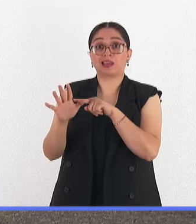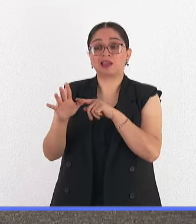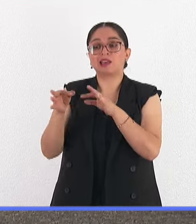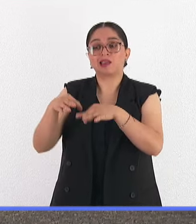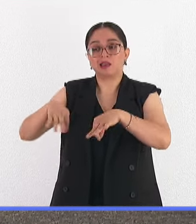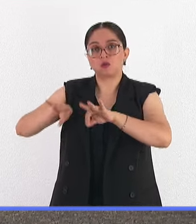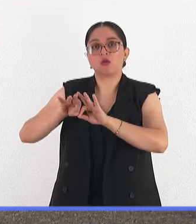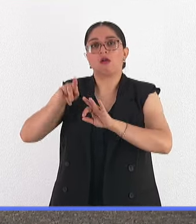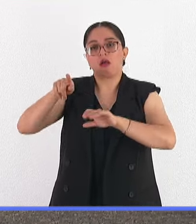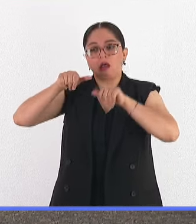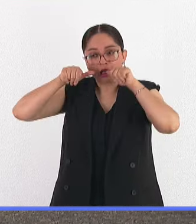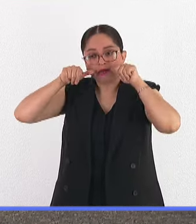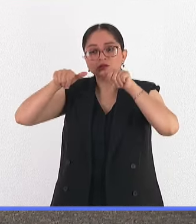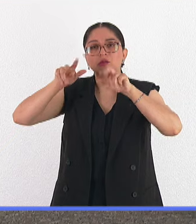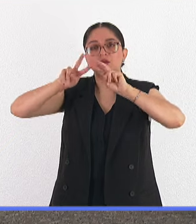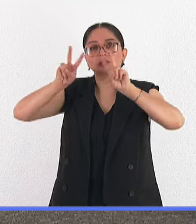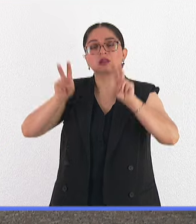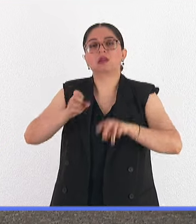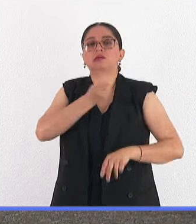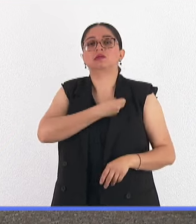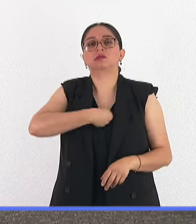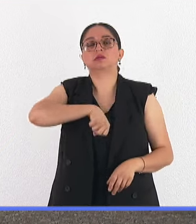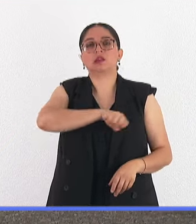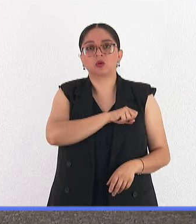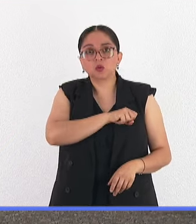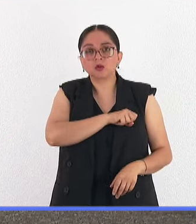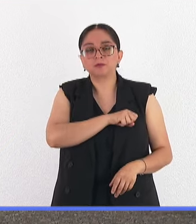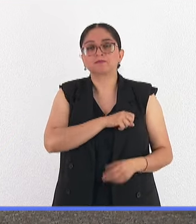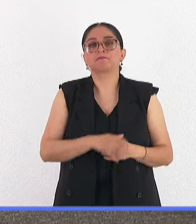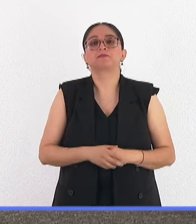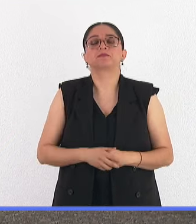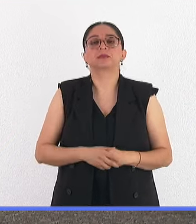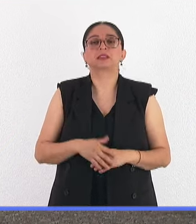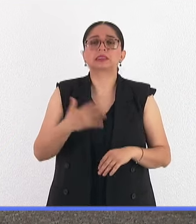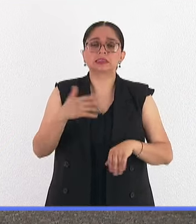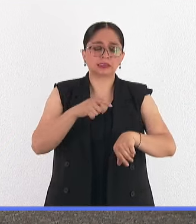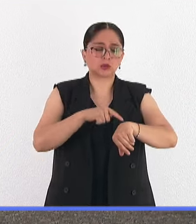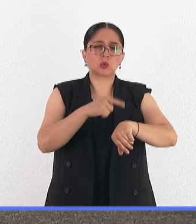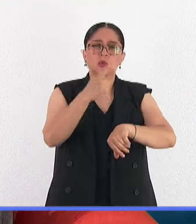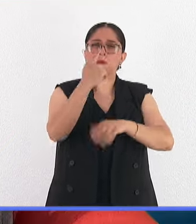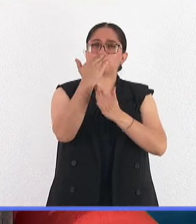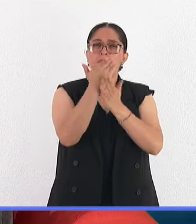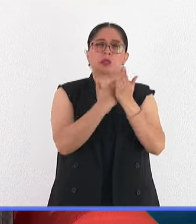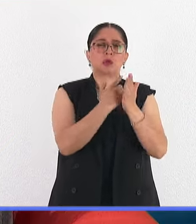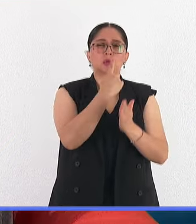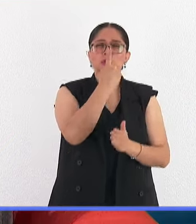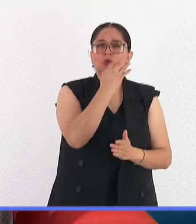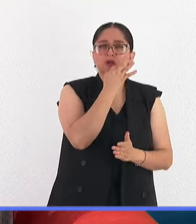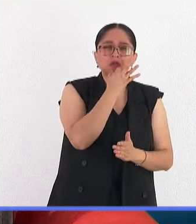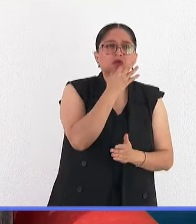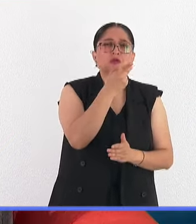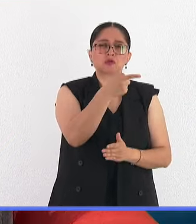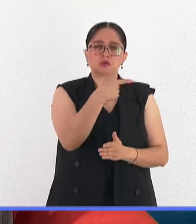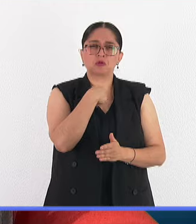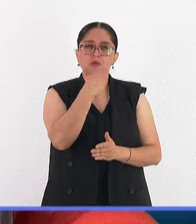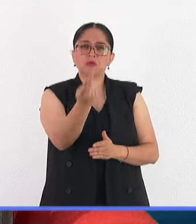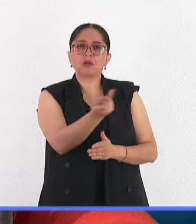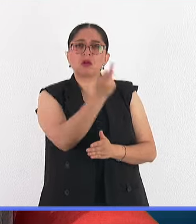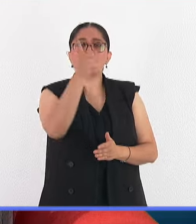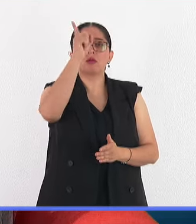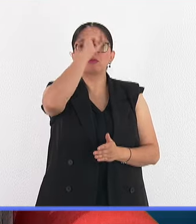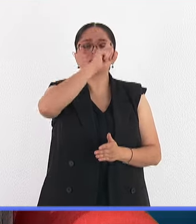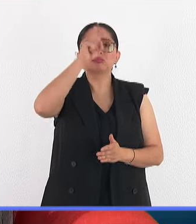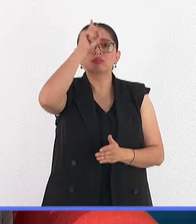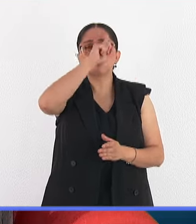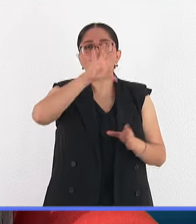distintas problemáticas y en salud no es diferente. Pero para terminar, doctora, nos queda menos de un minutito. ¿Cuáles son, digamos, las recomendaciones generales de